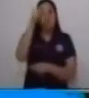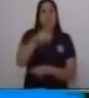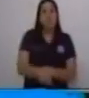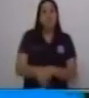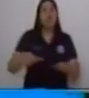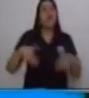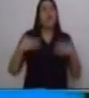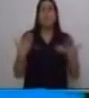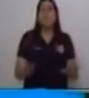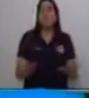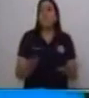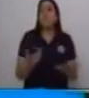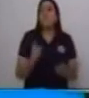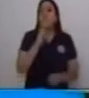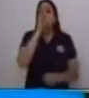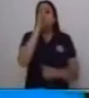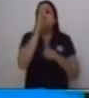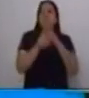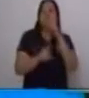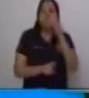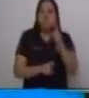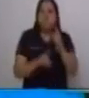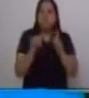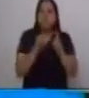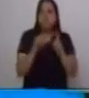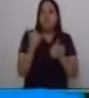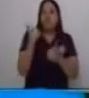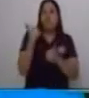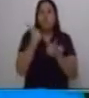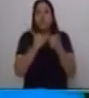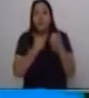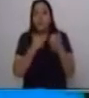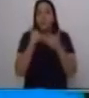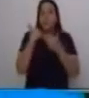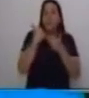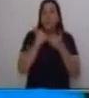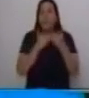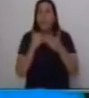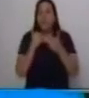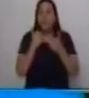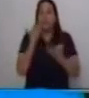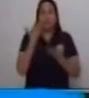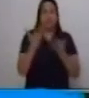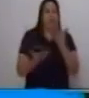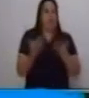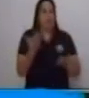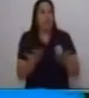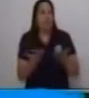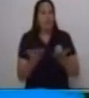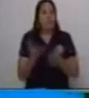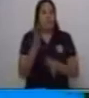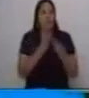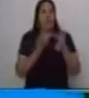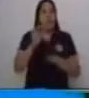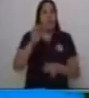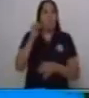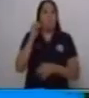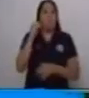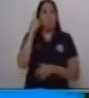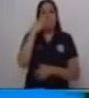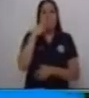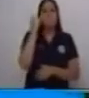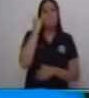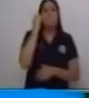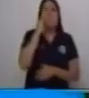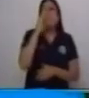Es una duda y utilizo palabras como será que viene es posible y así podemos